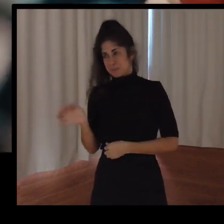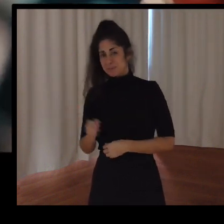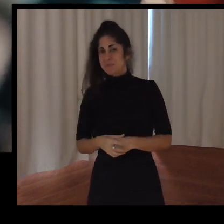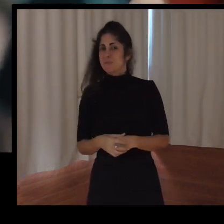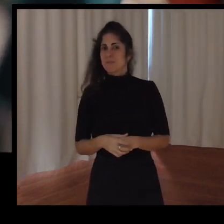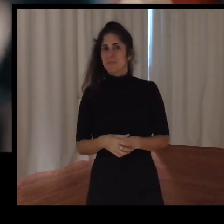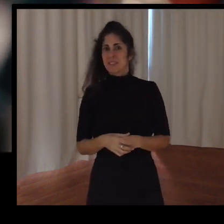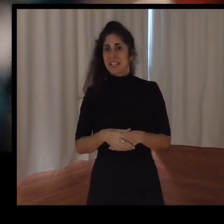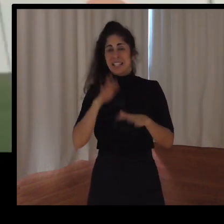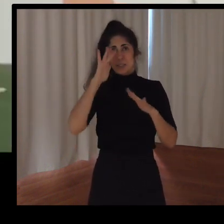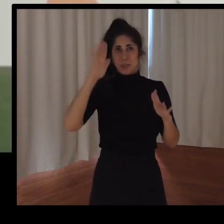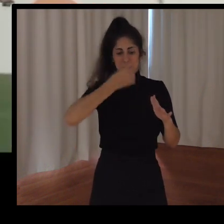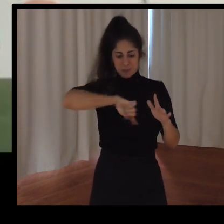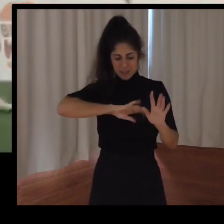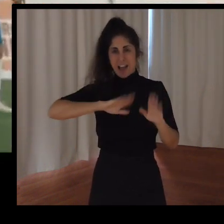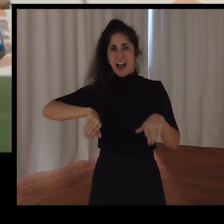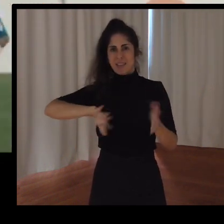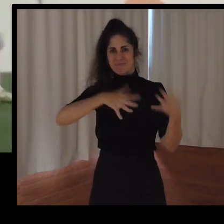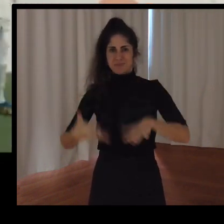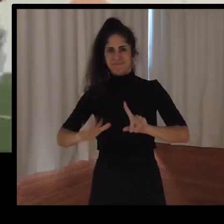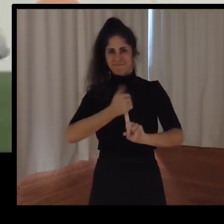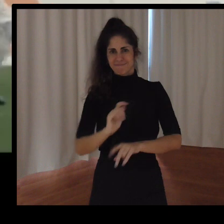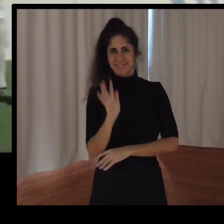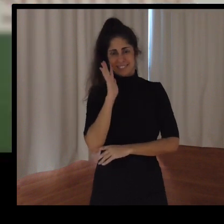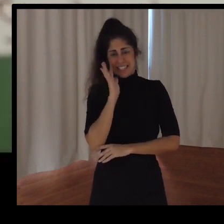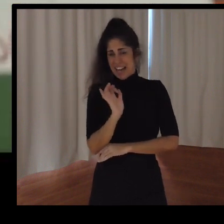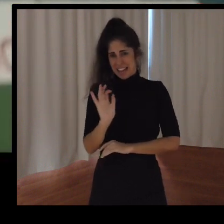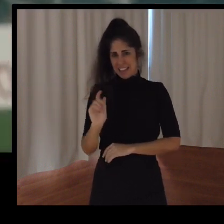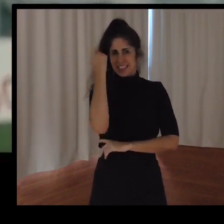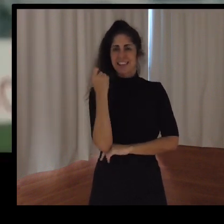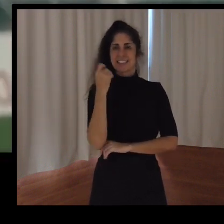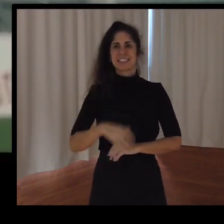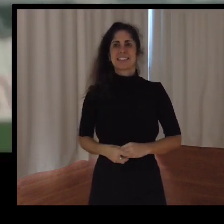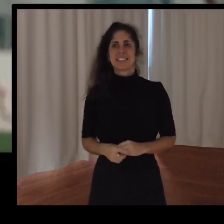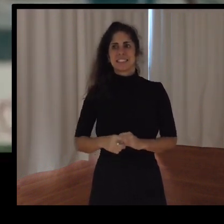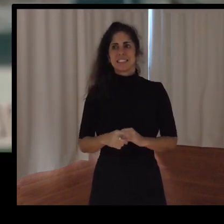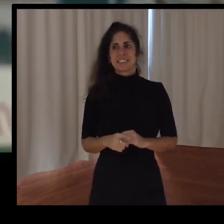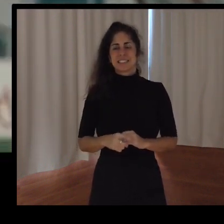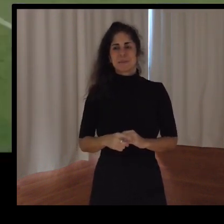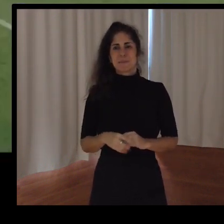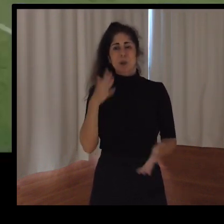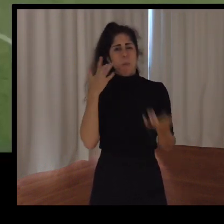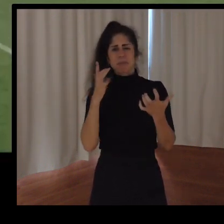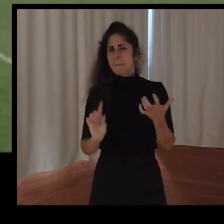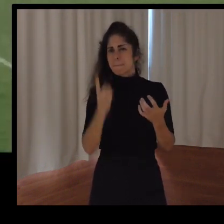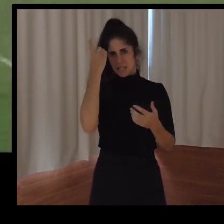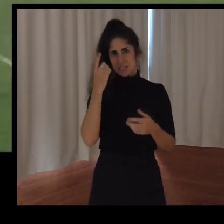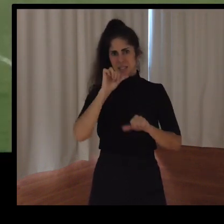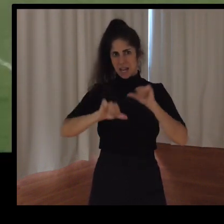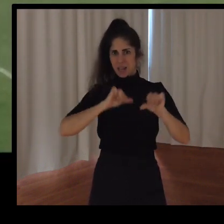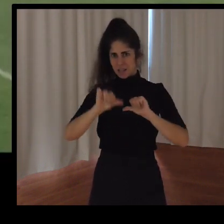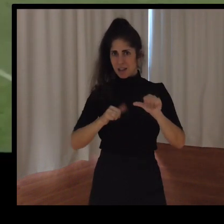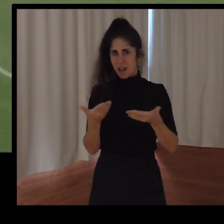hecho realidad. La Liga Genuín, la destaco de ella, pues los valores, sobre todo,